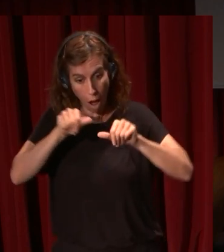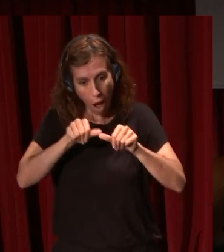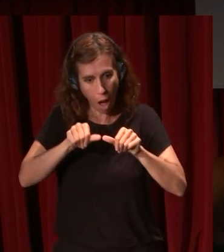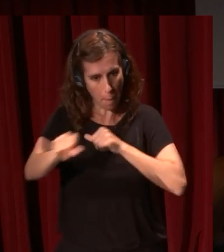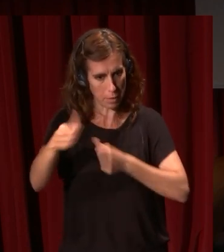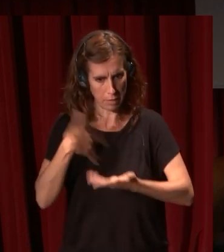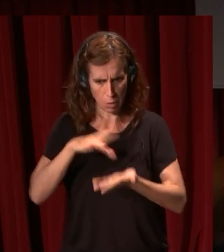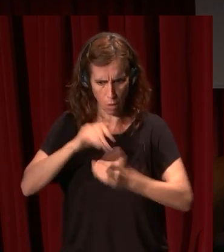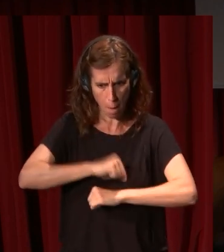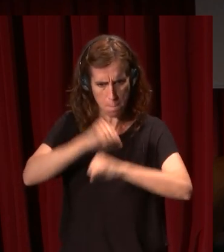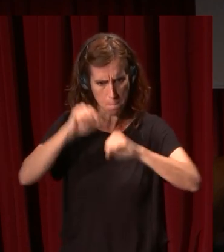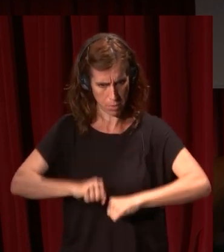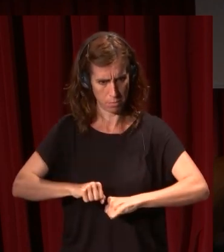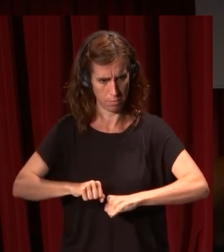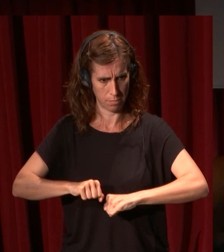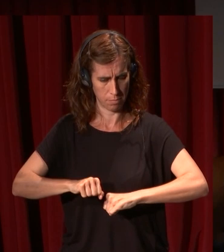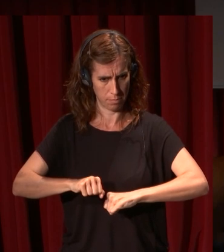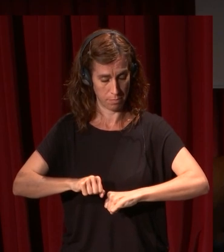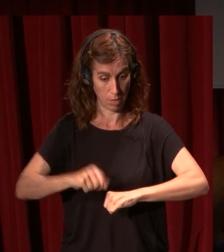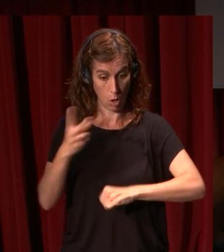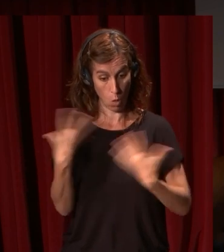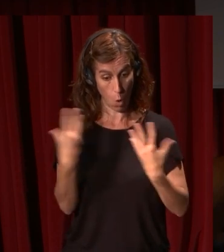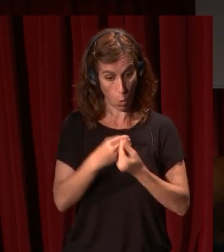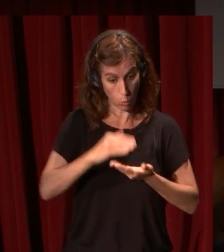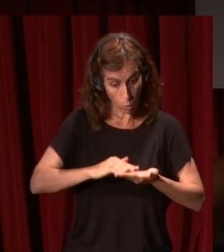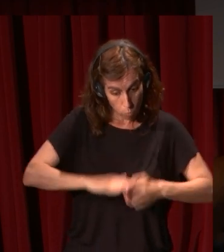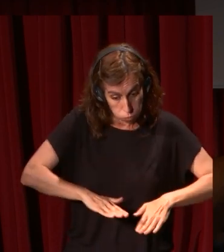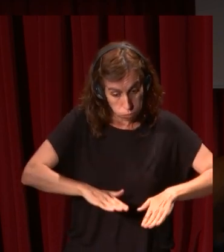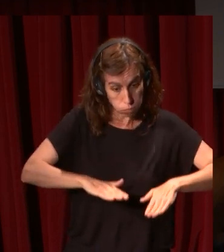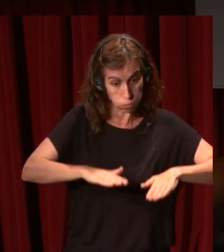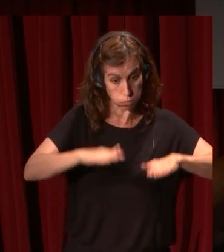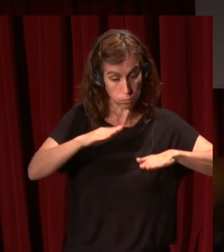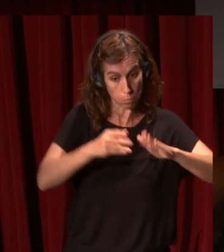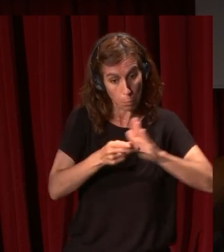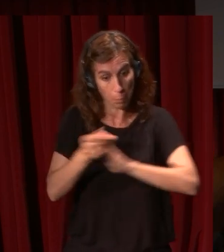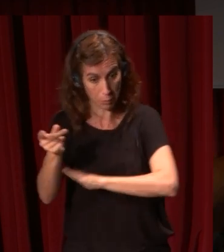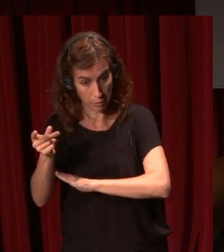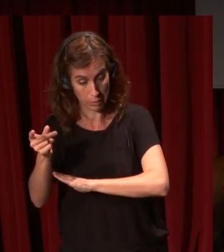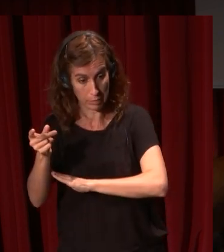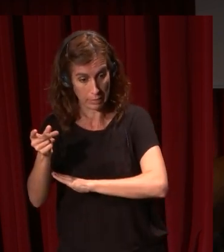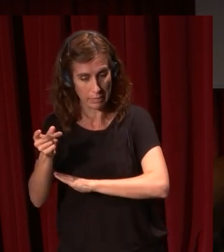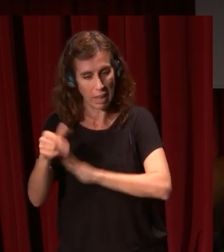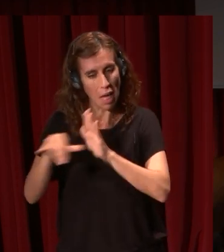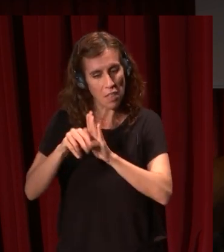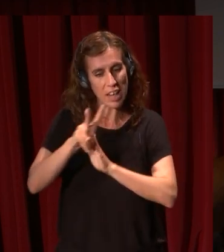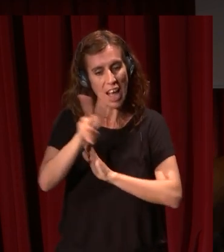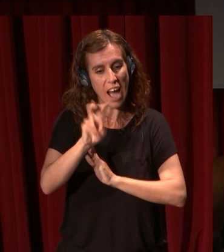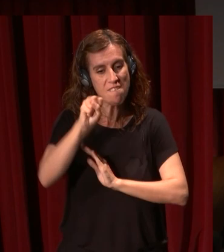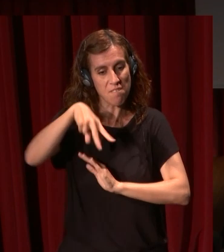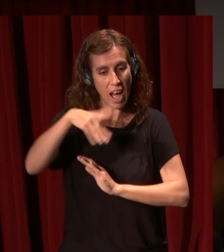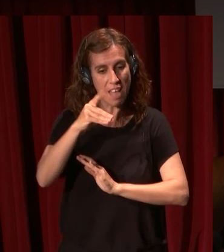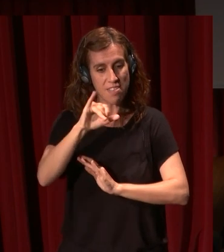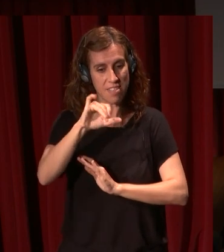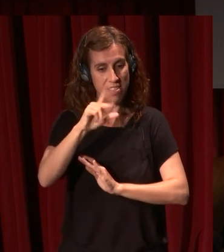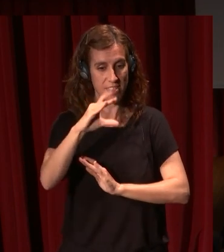ya madurando marchan de Leiden que es donde se han criado los dos juntos Liebens se acerca mucho a Van Dijk busca una carrera de éxito internacional